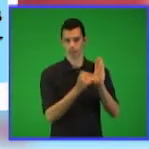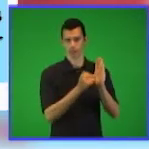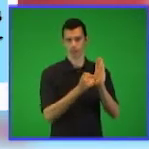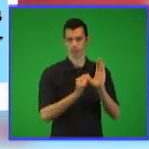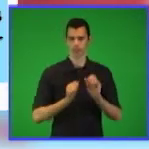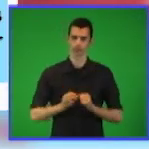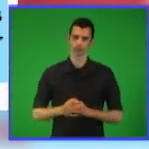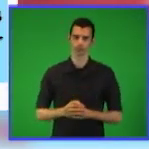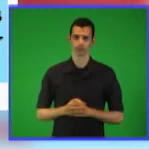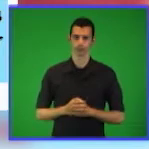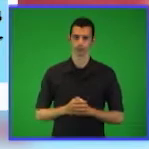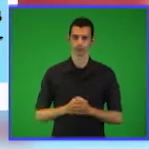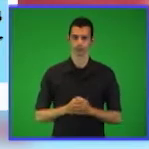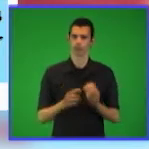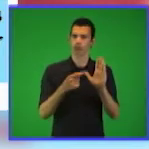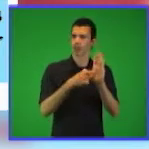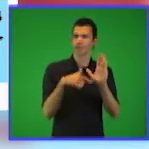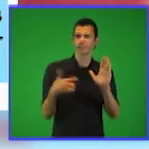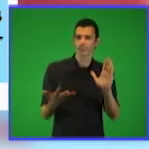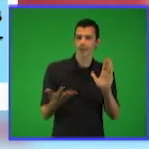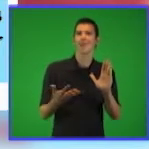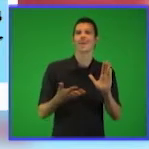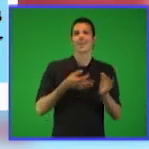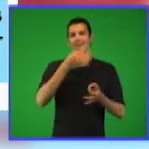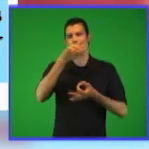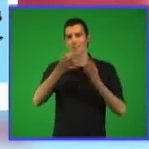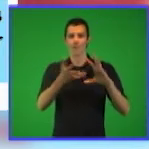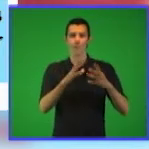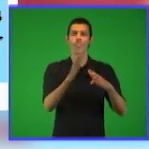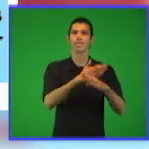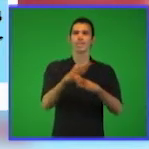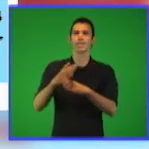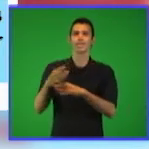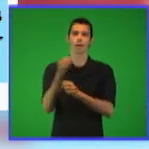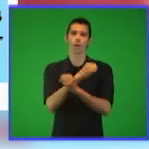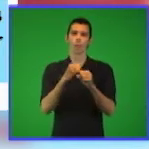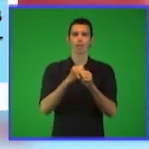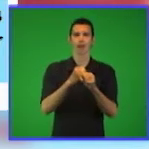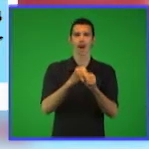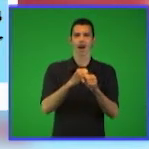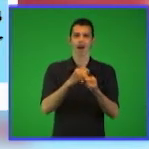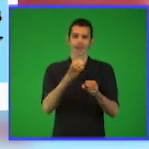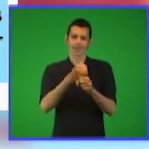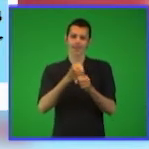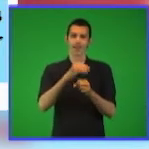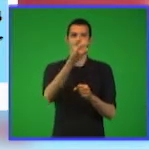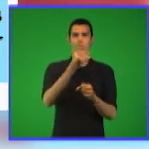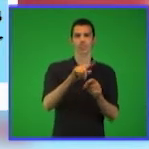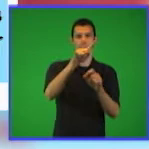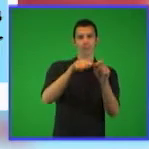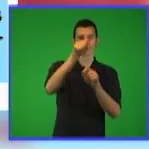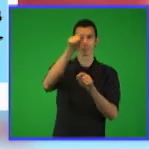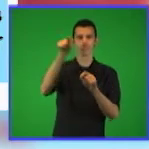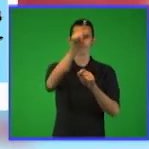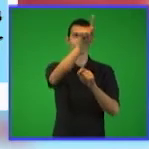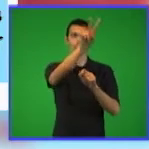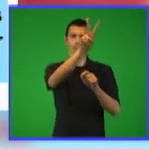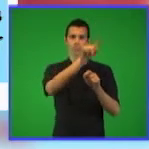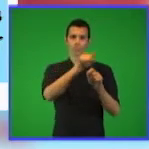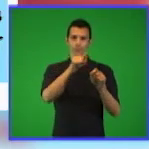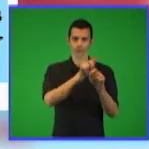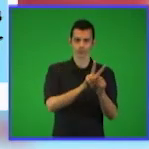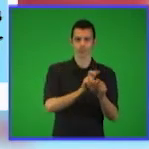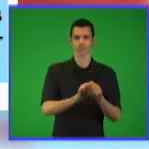y en ellos van a encontrar las operaciones con números fraccionarios, adición,